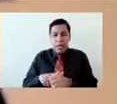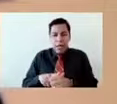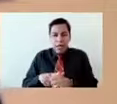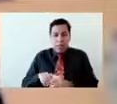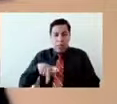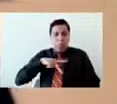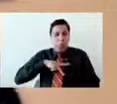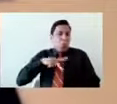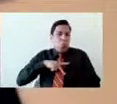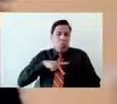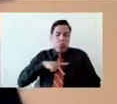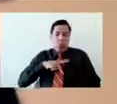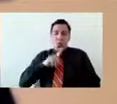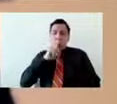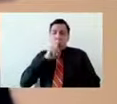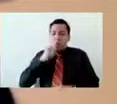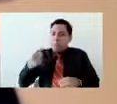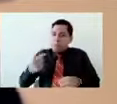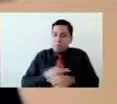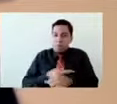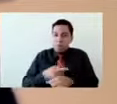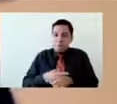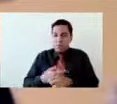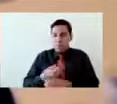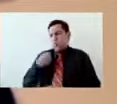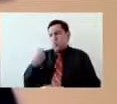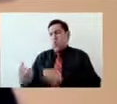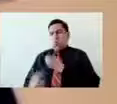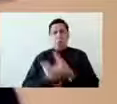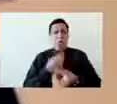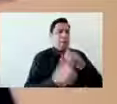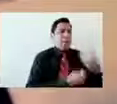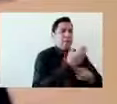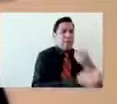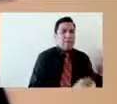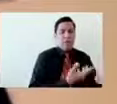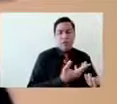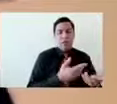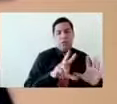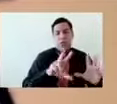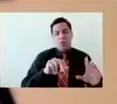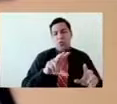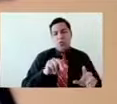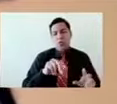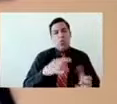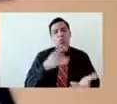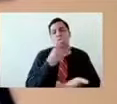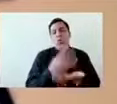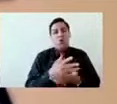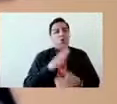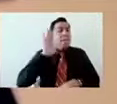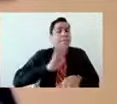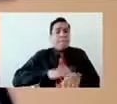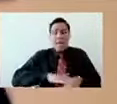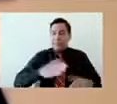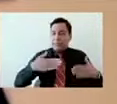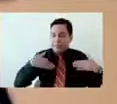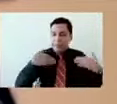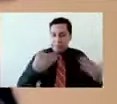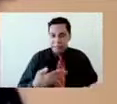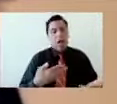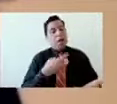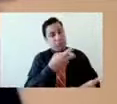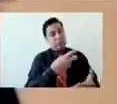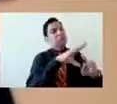seres gregarios, eso no lo podemos evitar. Necesitamos a la otredad para seguir evolucionando. Pero qué tipo de